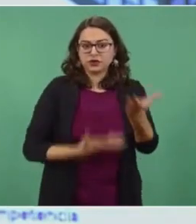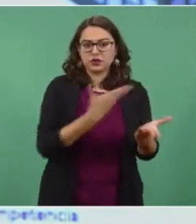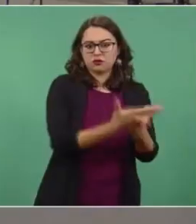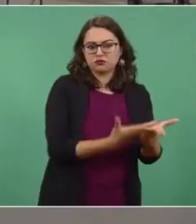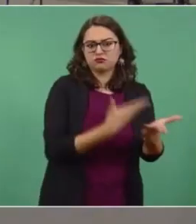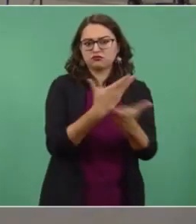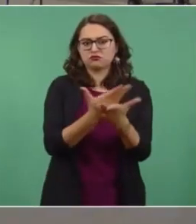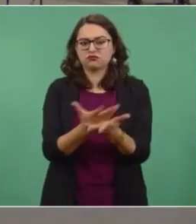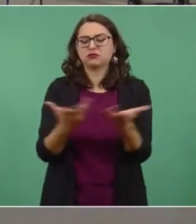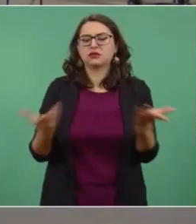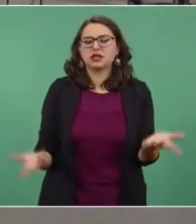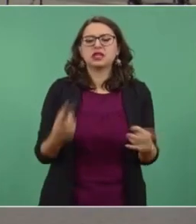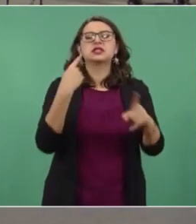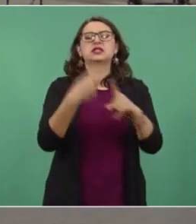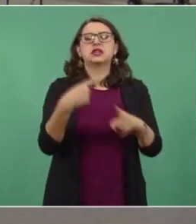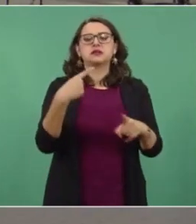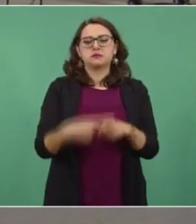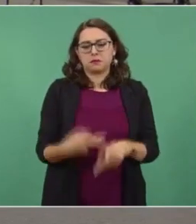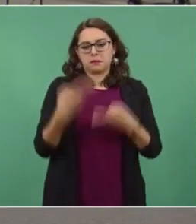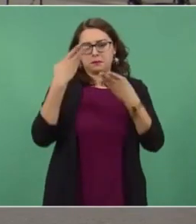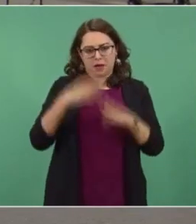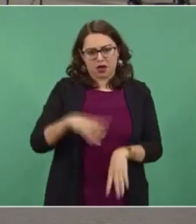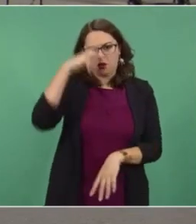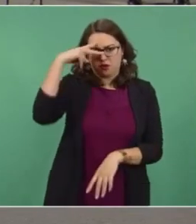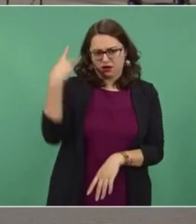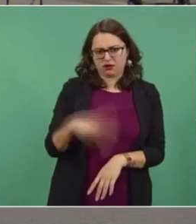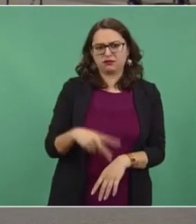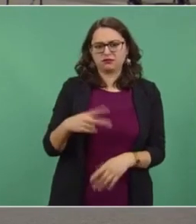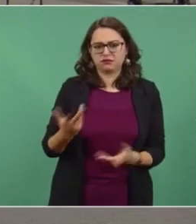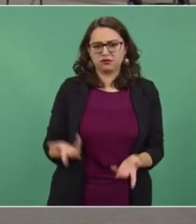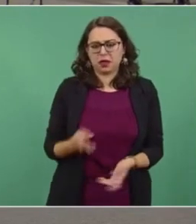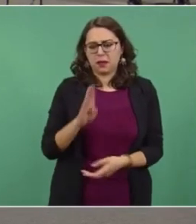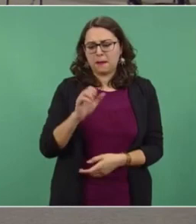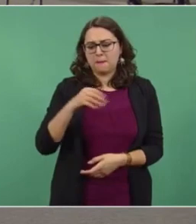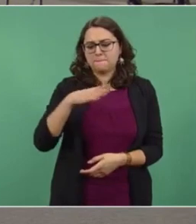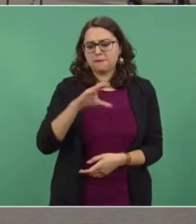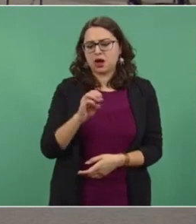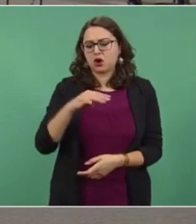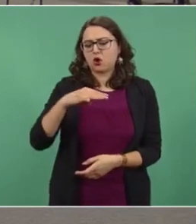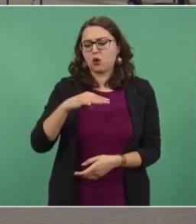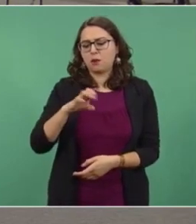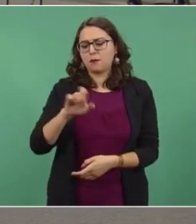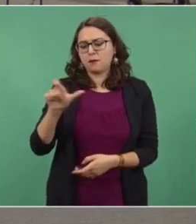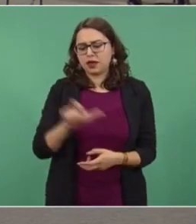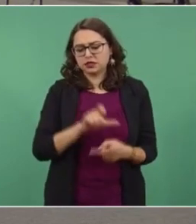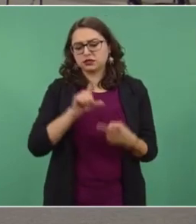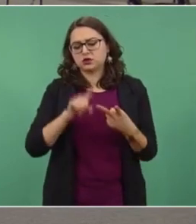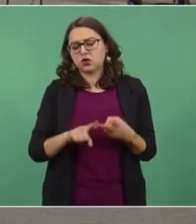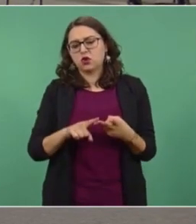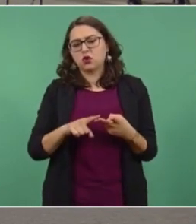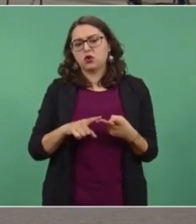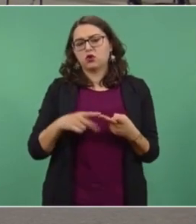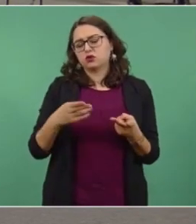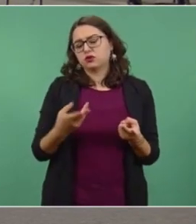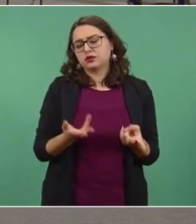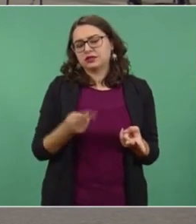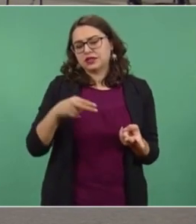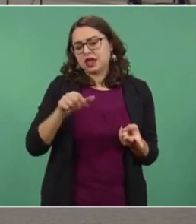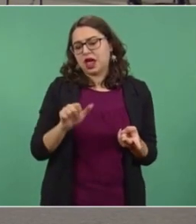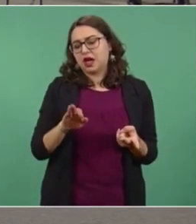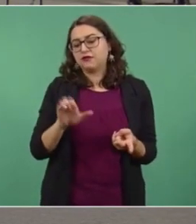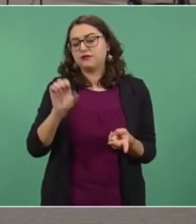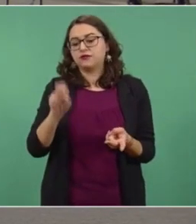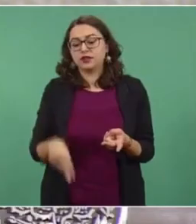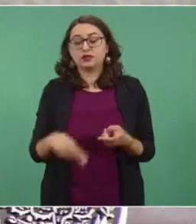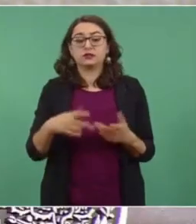financiados por la Banca de Desarrollo de México, Bancomex Zonafin, haciéndonos creer que eran